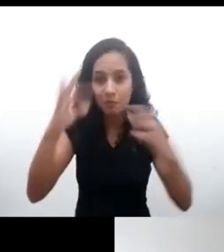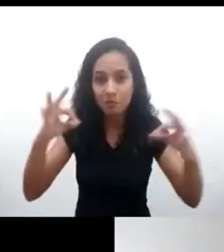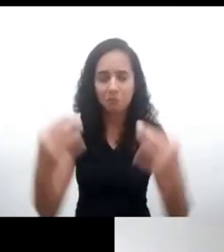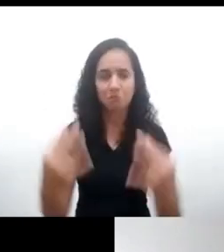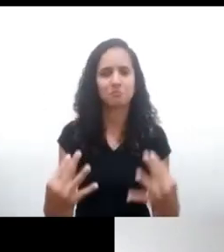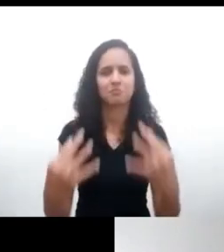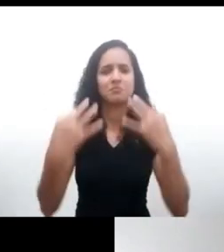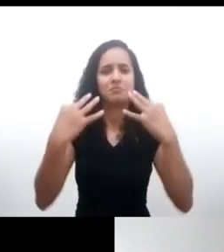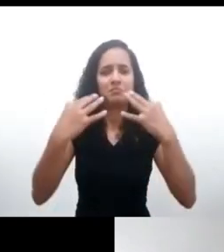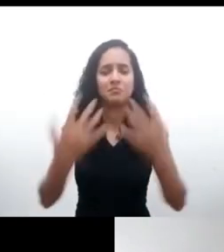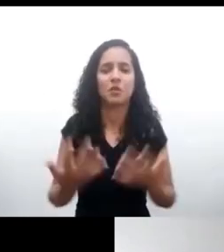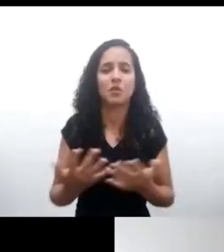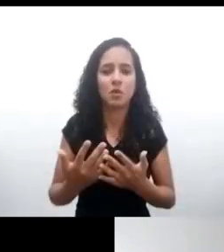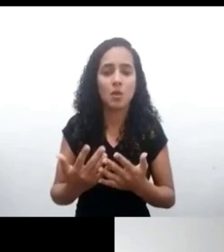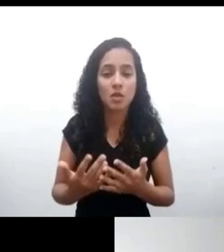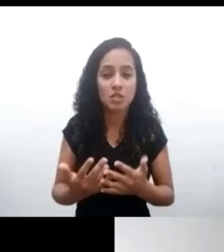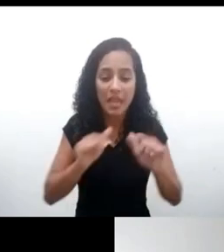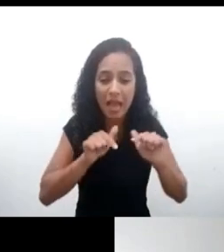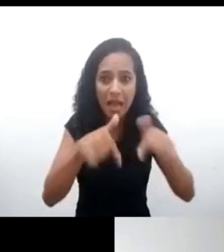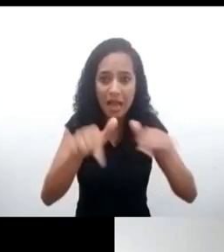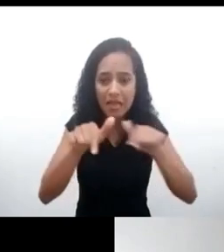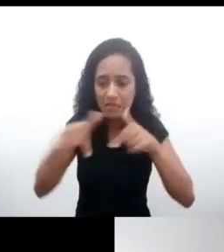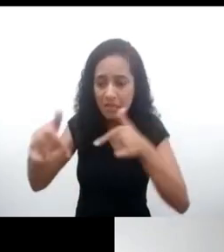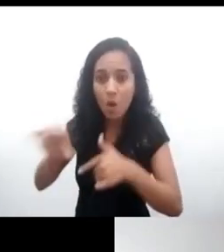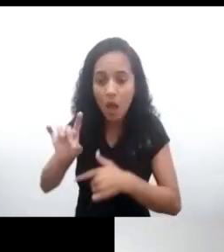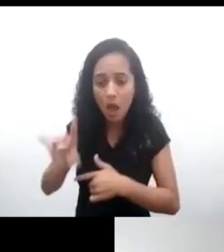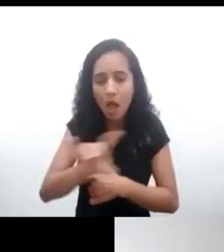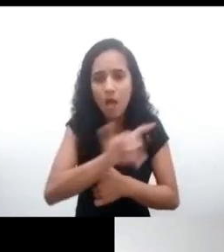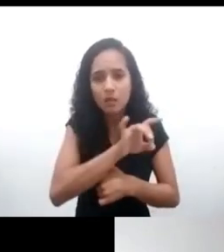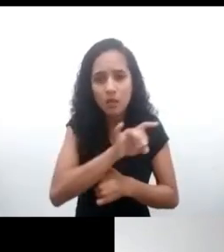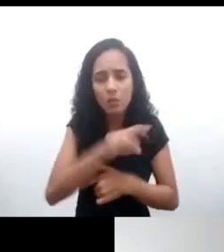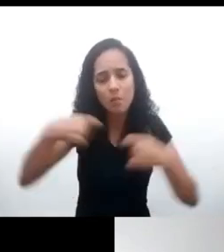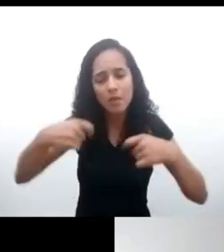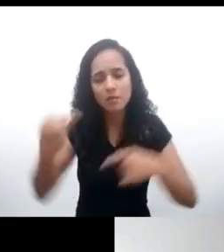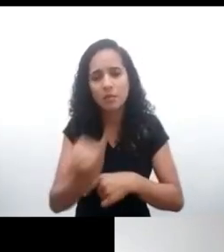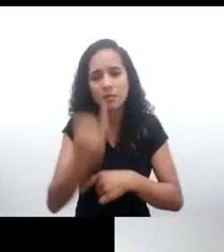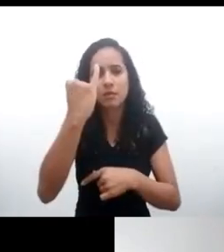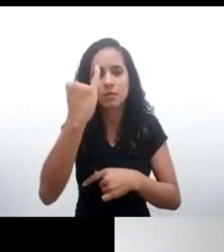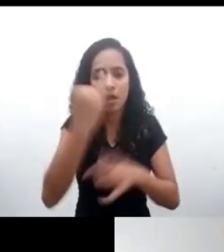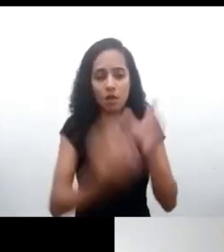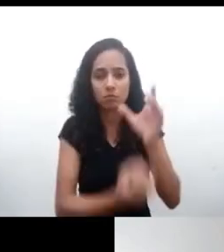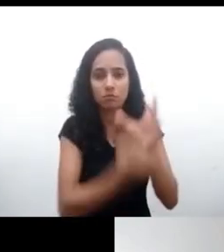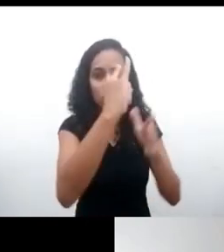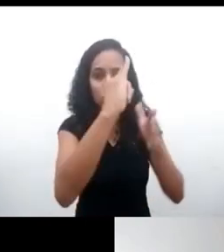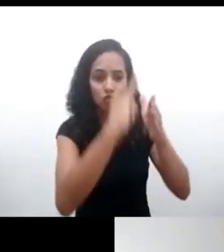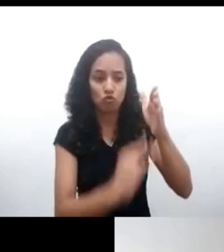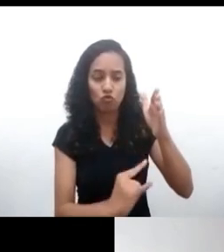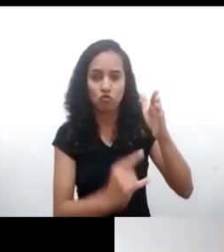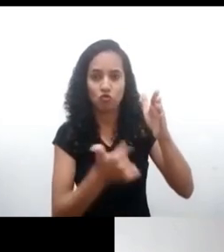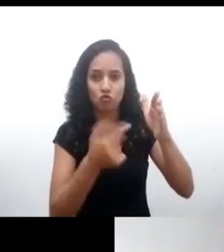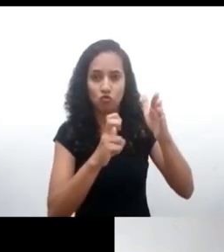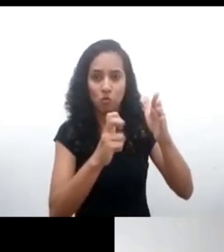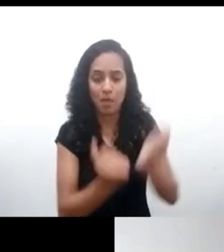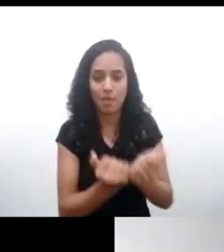cuenta de la necesidad y de la importancia de este comentario general para nuestras sociedades, así que invitarlos